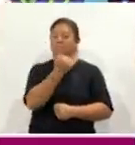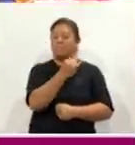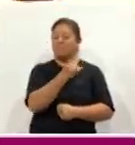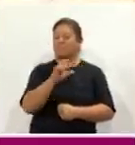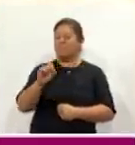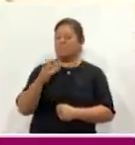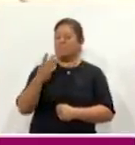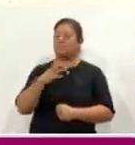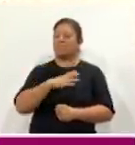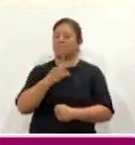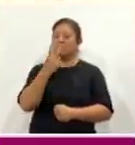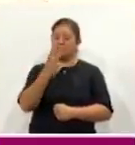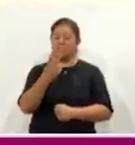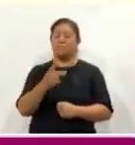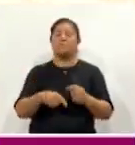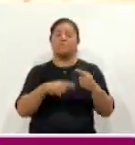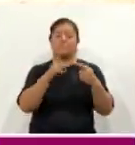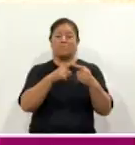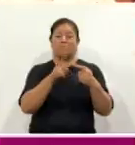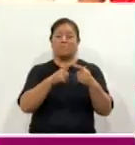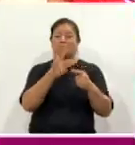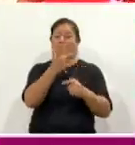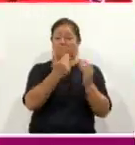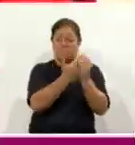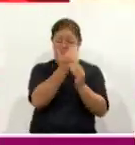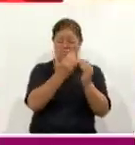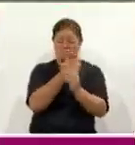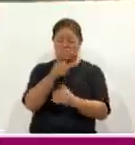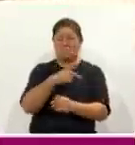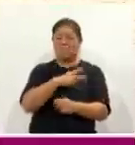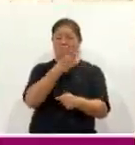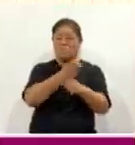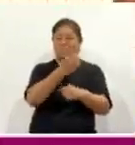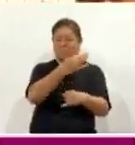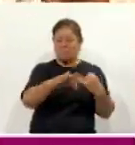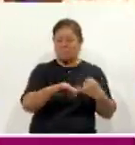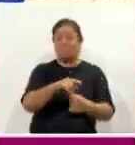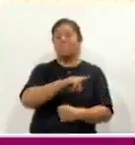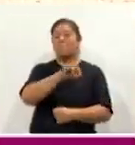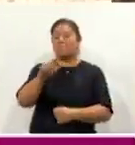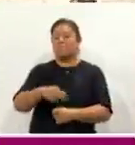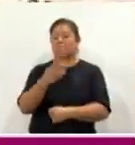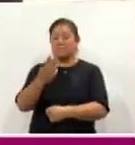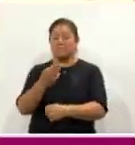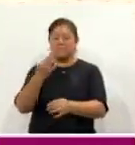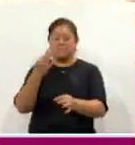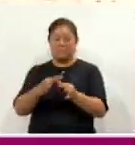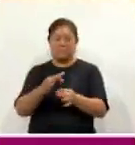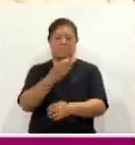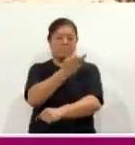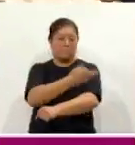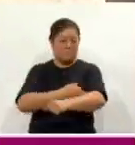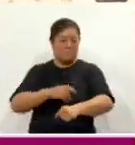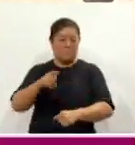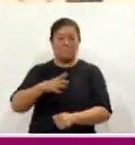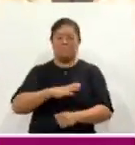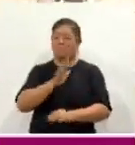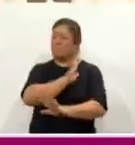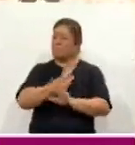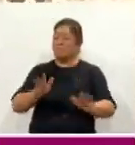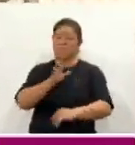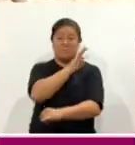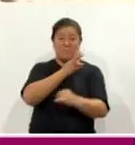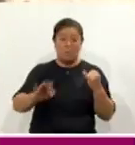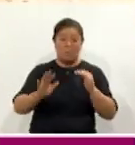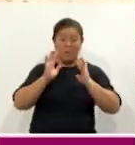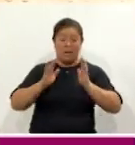también serán dos sesiones, la primera desde las 8 de la mañana con las semifinales, para que en punto de las 3 de la tarde con la última sesión se dé paso a las finales,